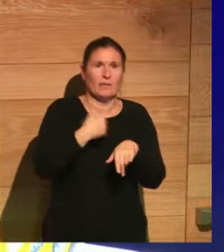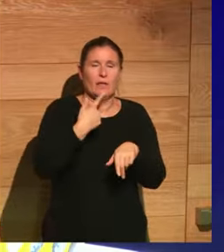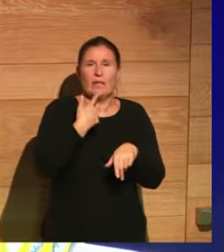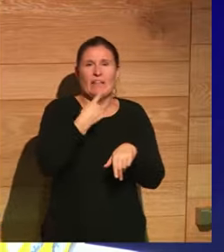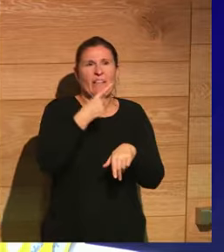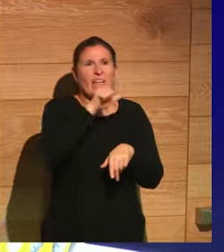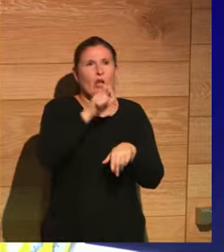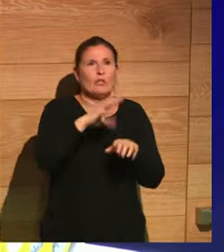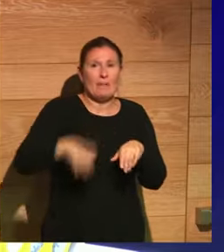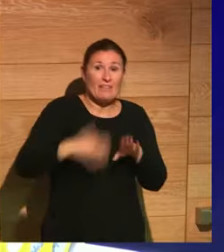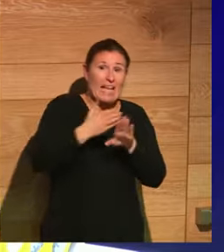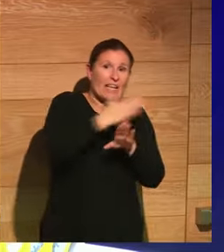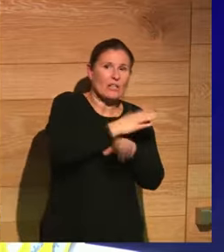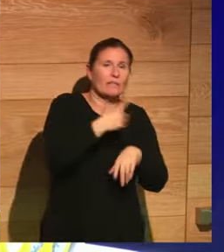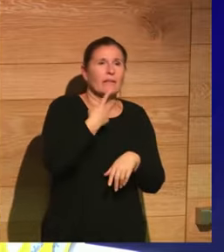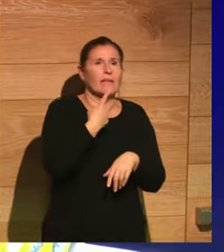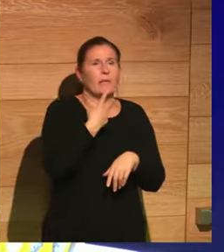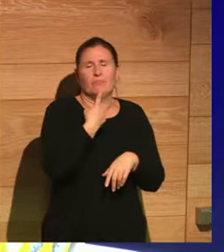idiotas